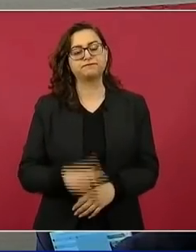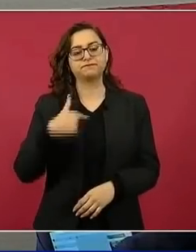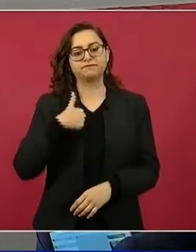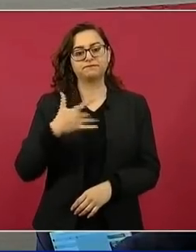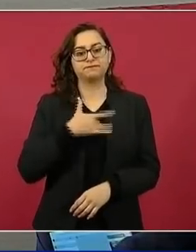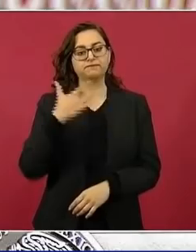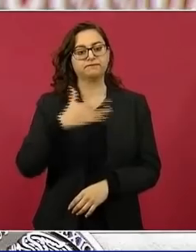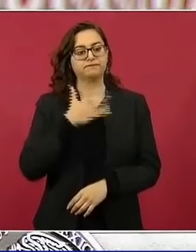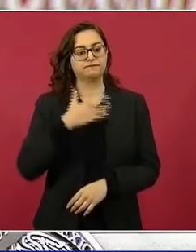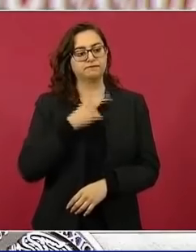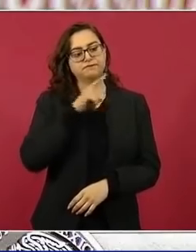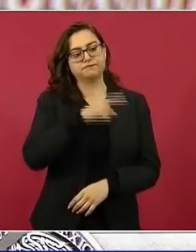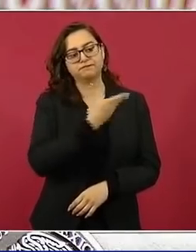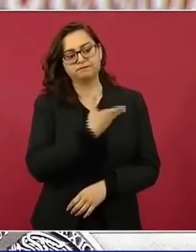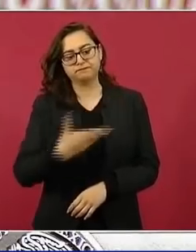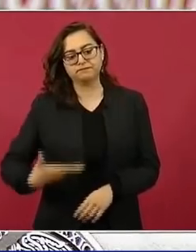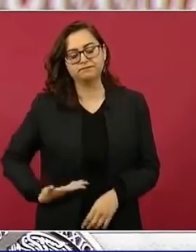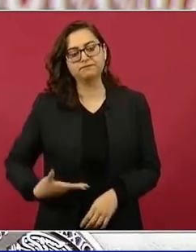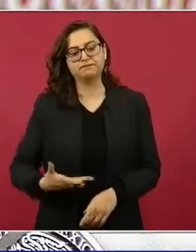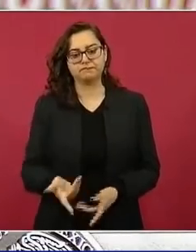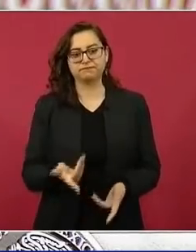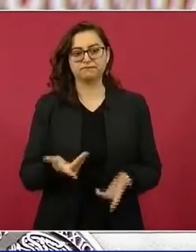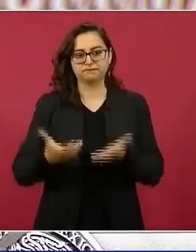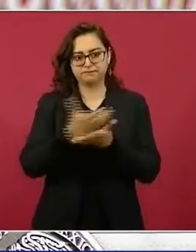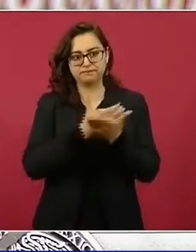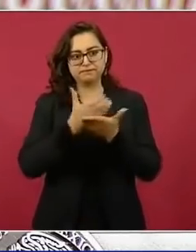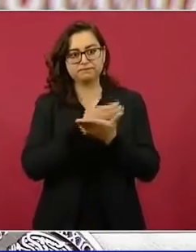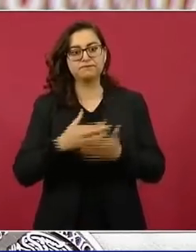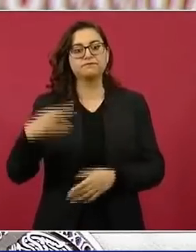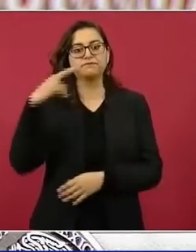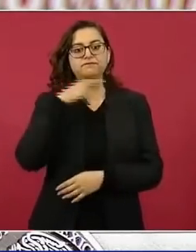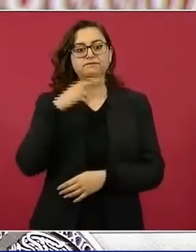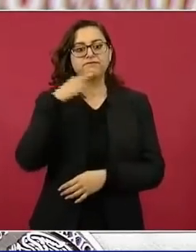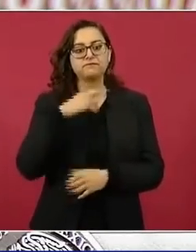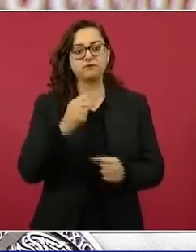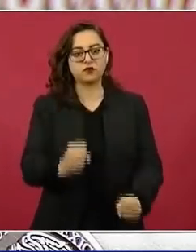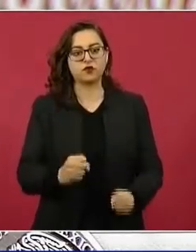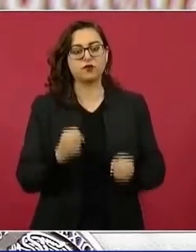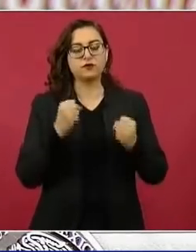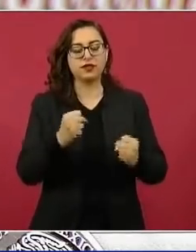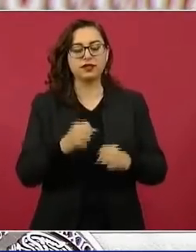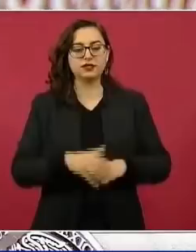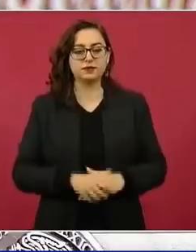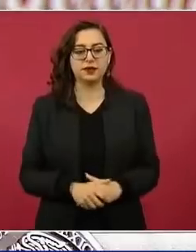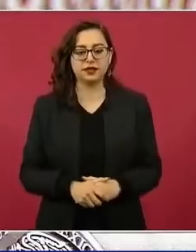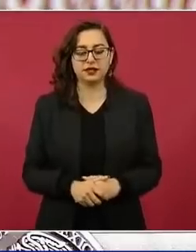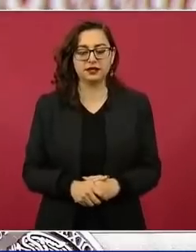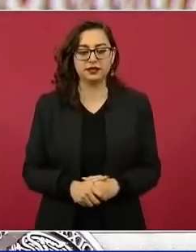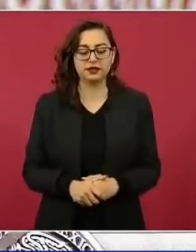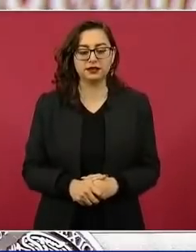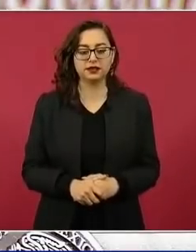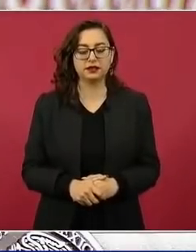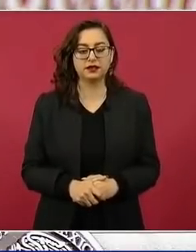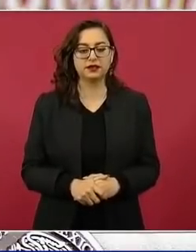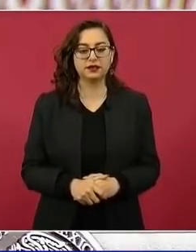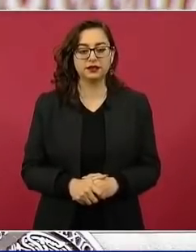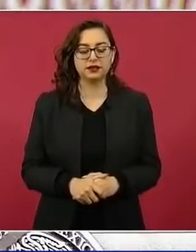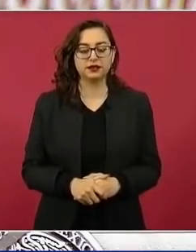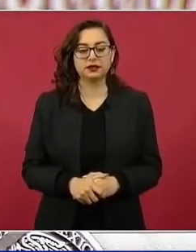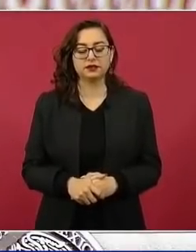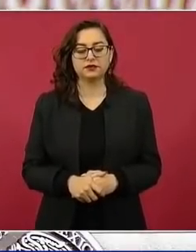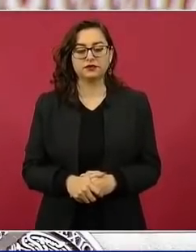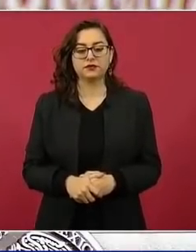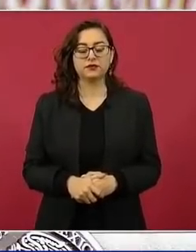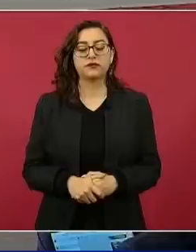Fuerza, presidente. Hoy traemos tres notas. La primera dice, corrió la noticia falsa